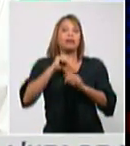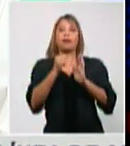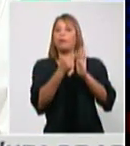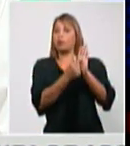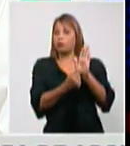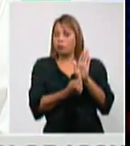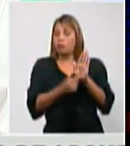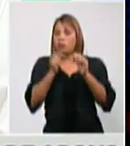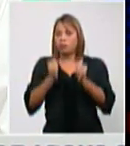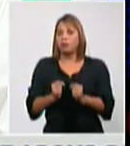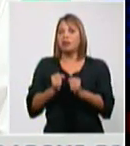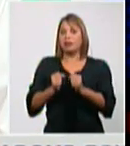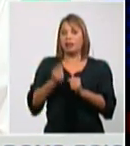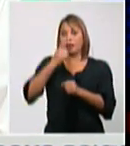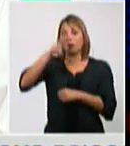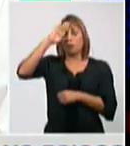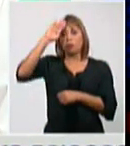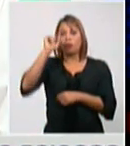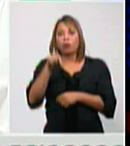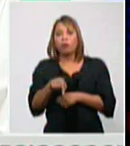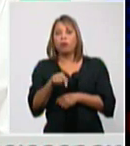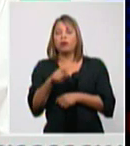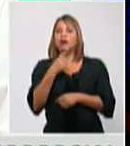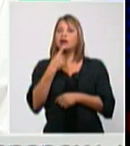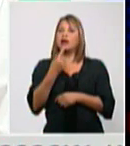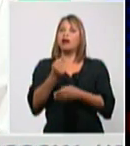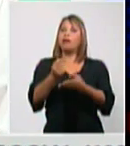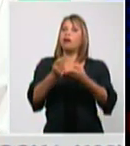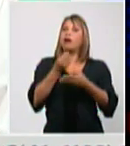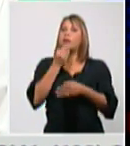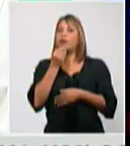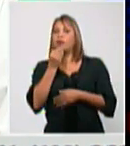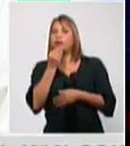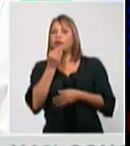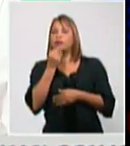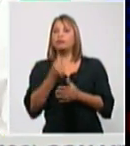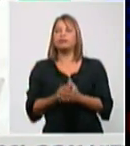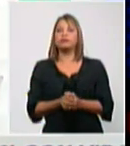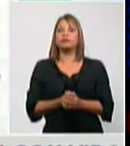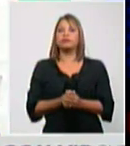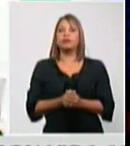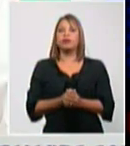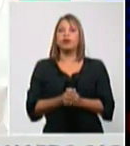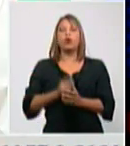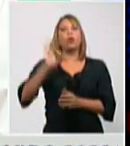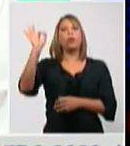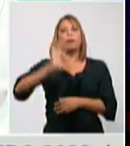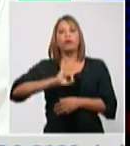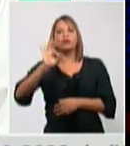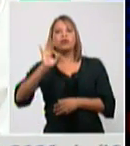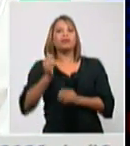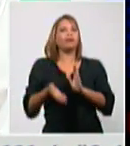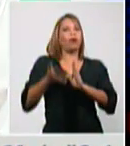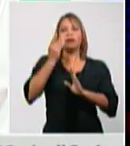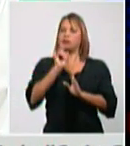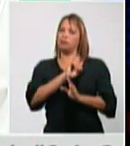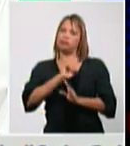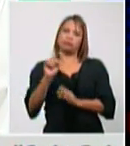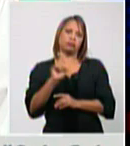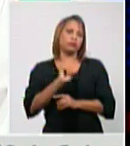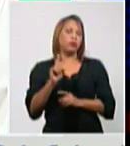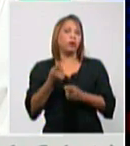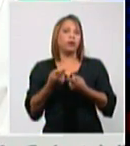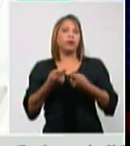además es el que nos ha permitido tener una letalidad que no es de las más altas, y que